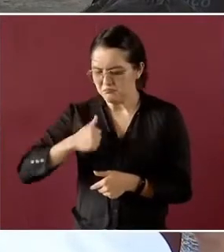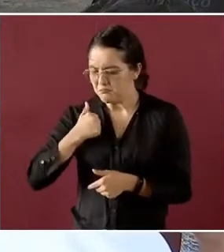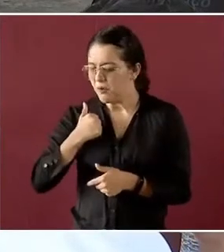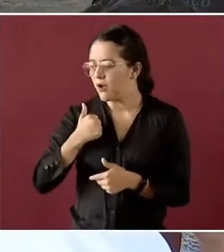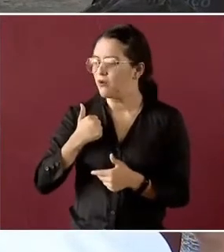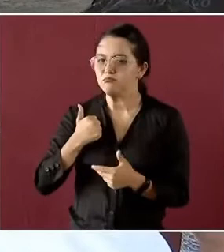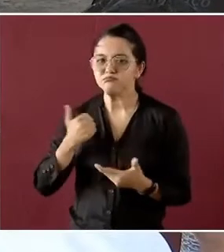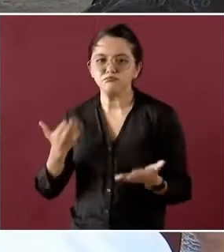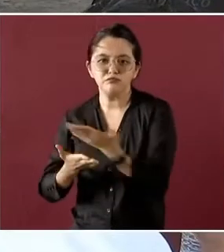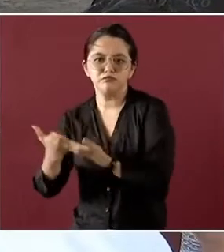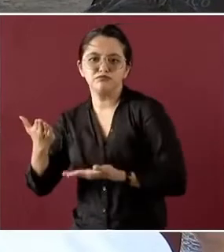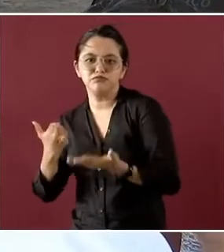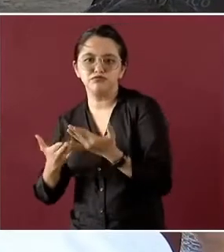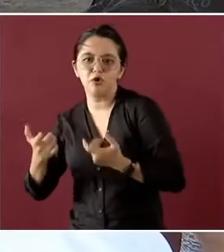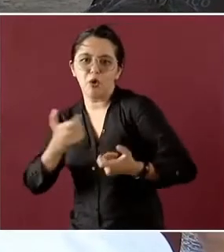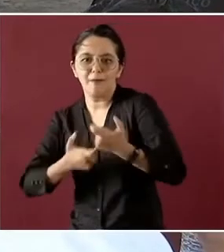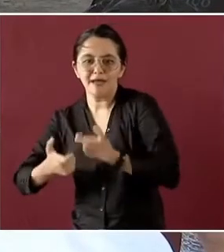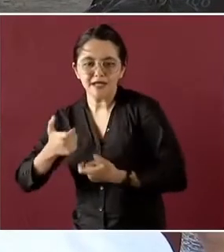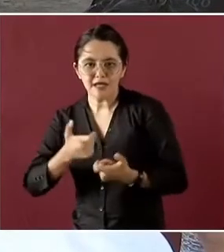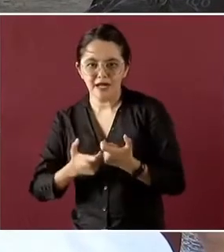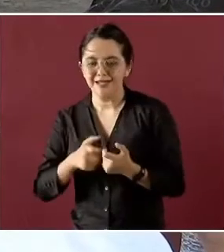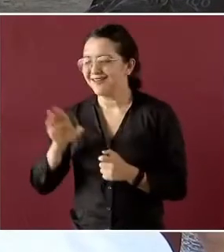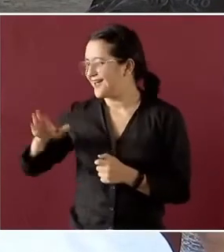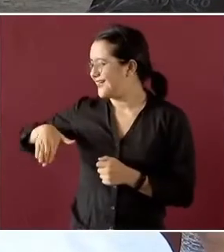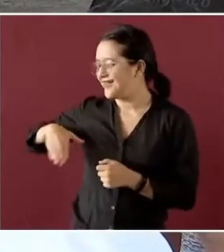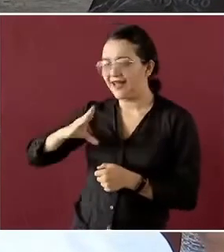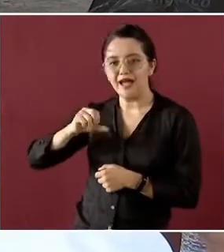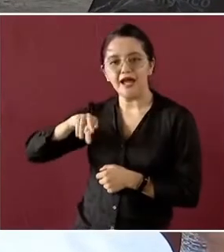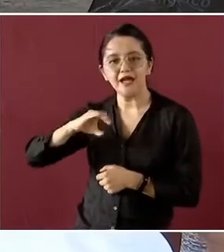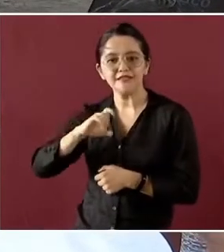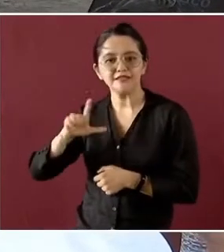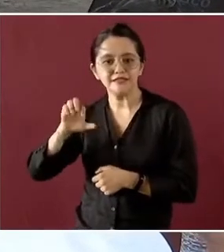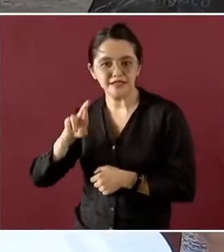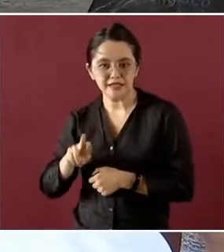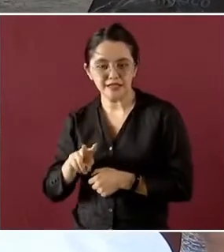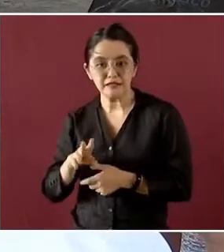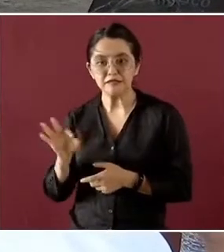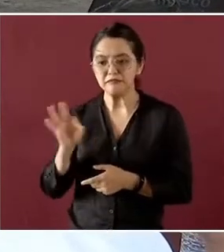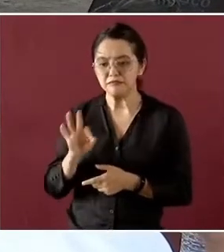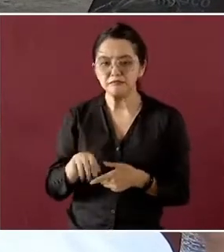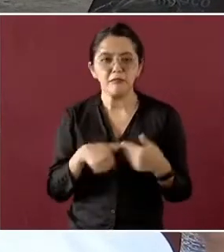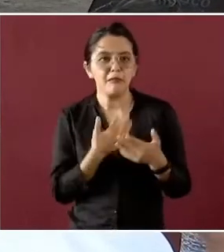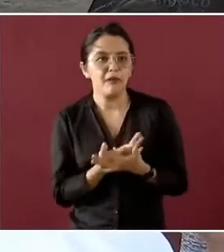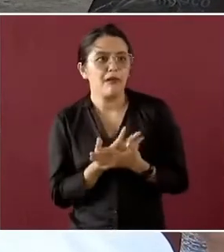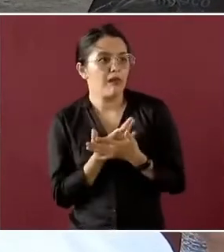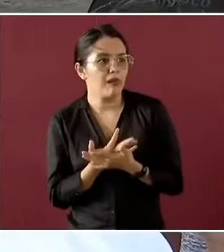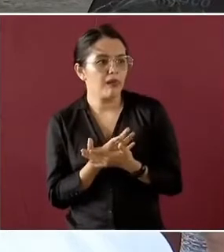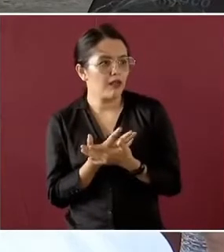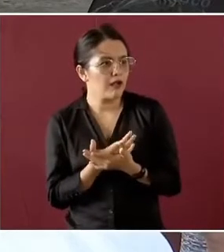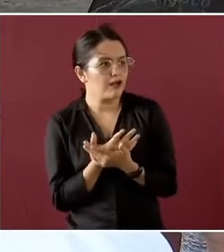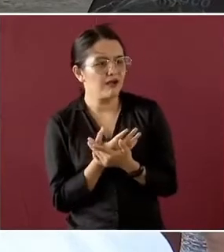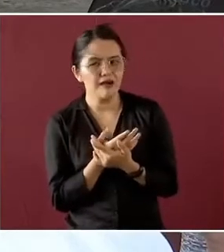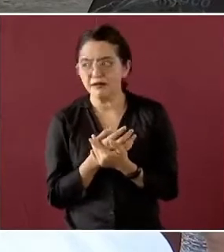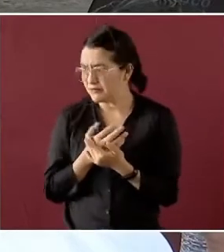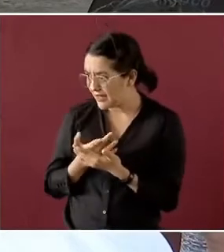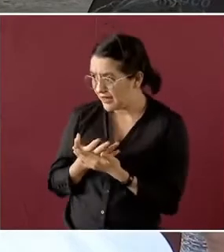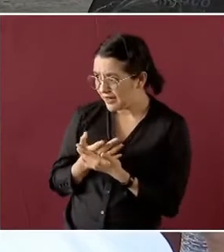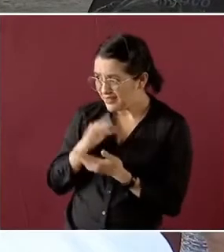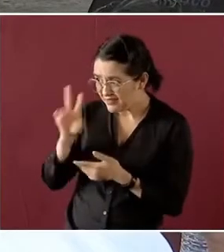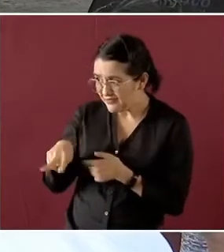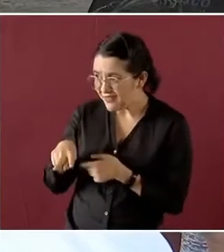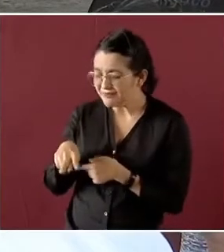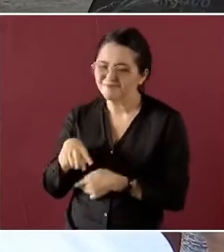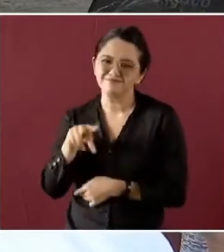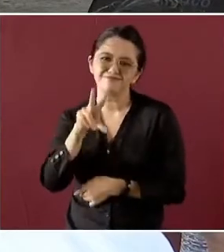comerciales. Como indicó el Canciller, si no nos movemos, nadie nos va a esperar. Nuestro compromiso es seguir